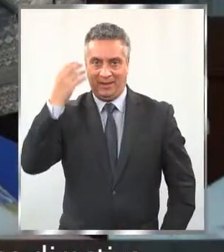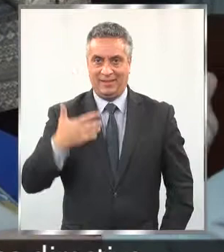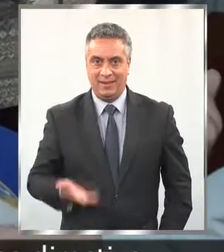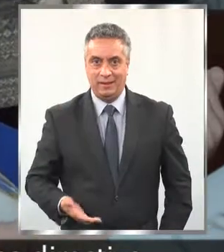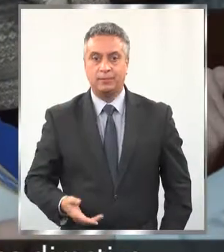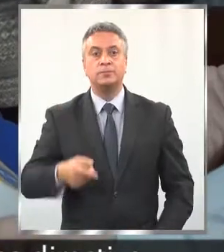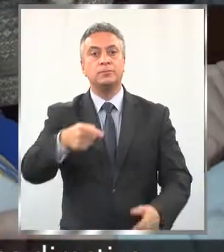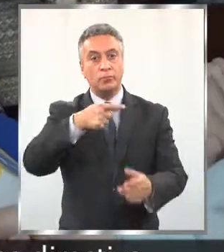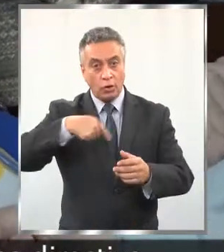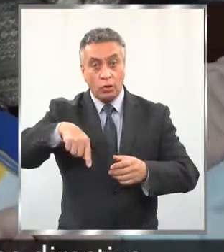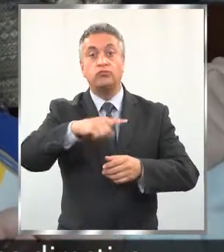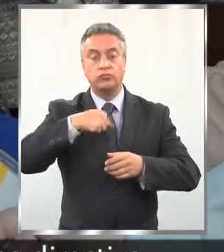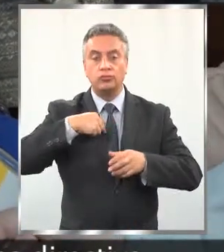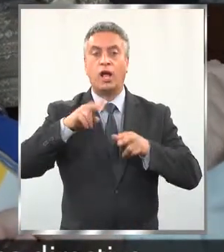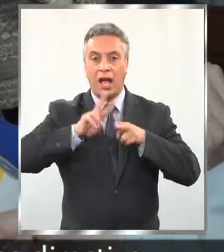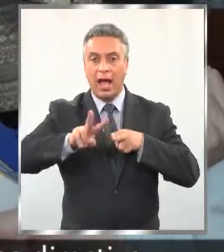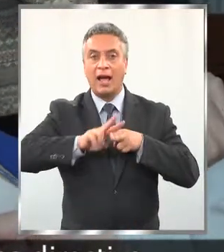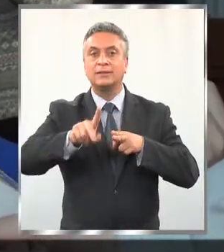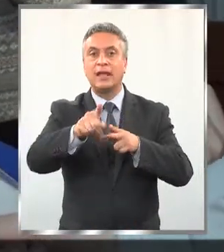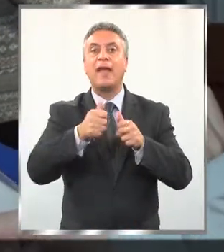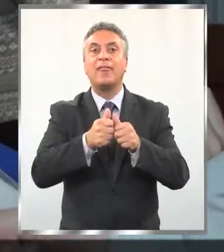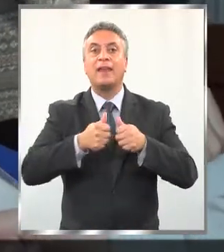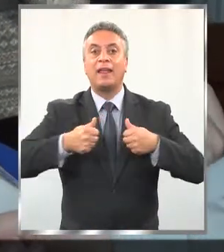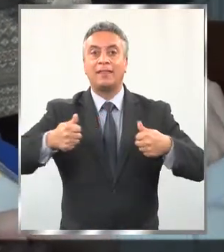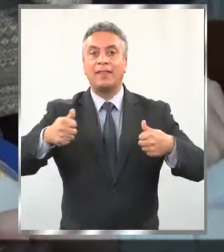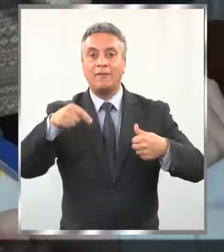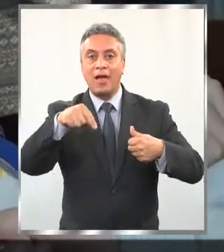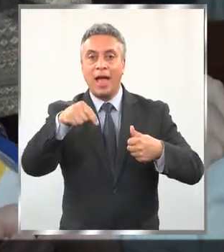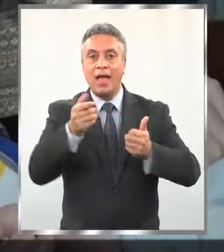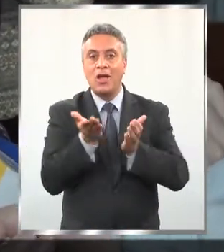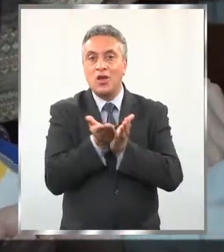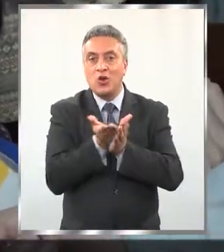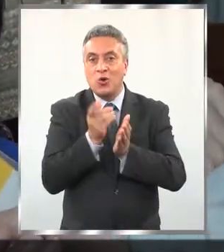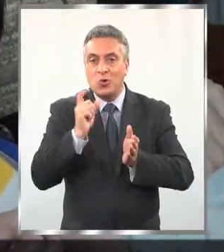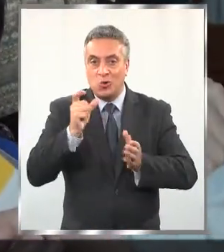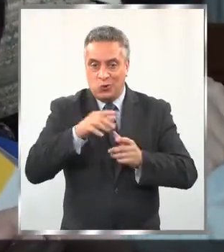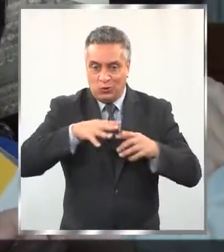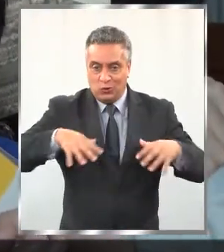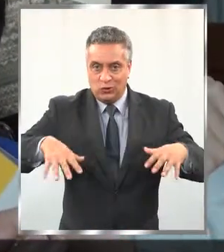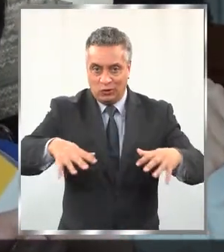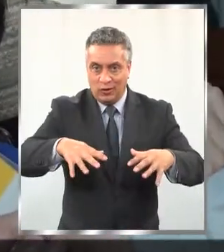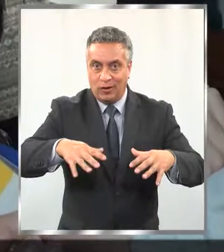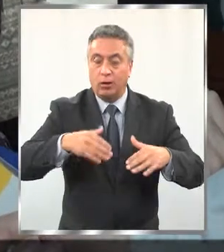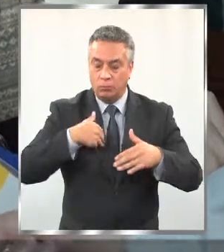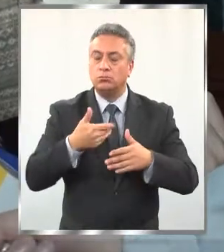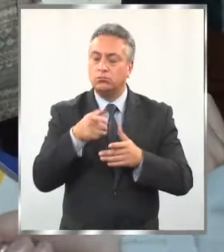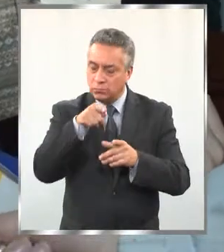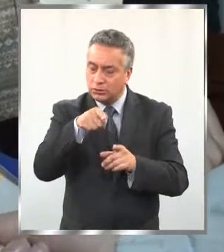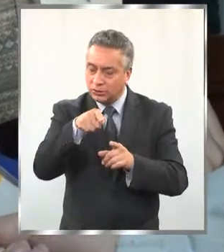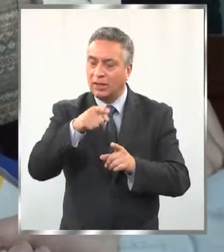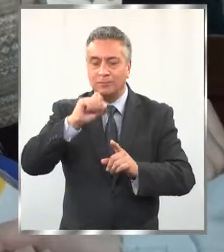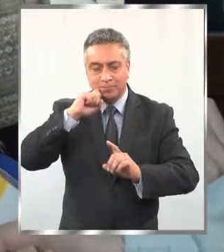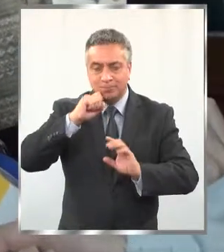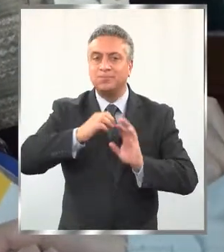Nosotros estamos haciendo una directiva por el curso y por eso estamos